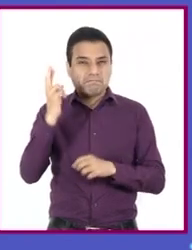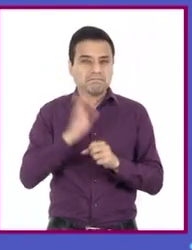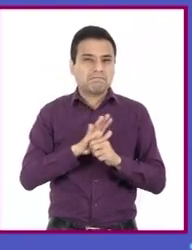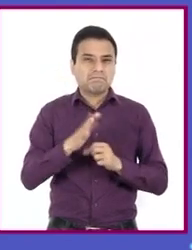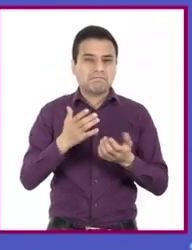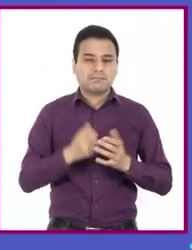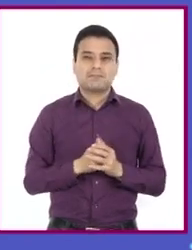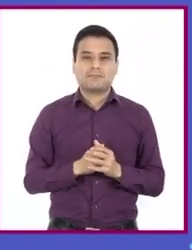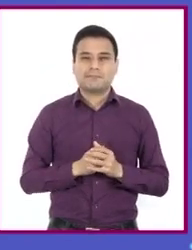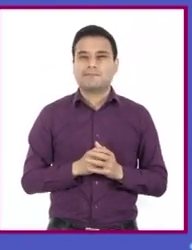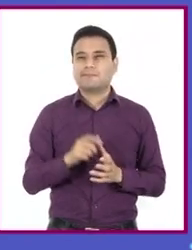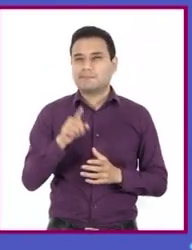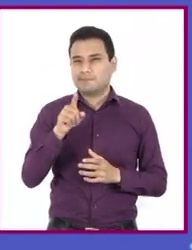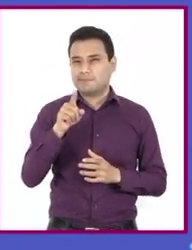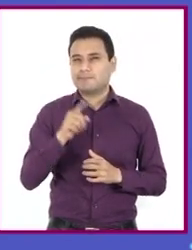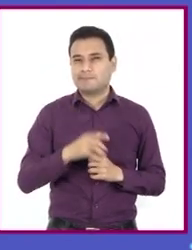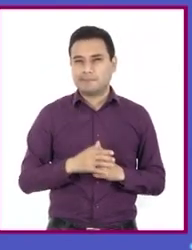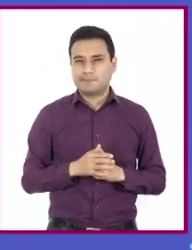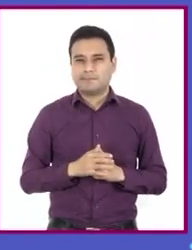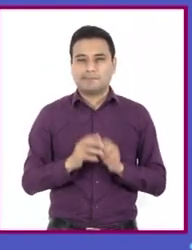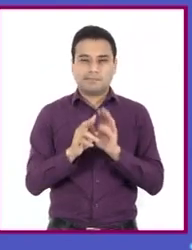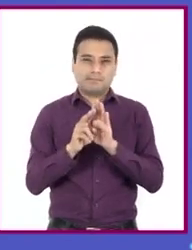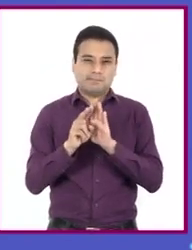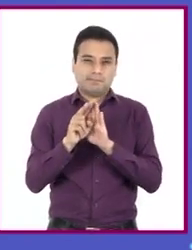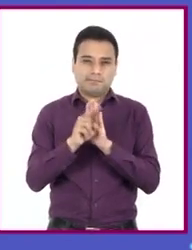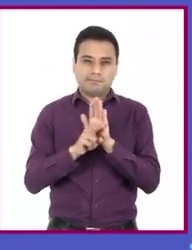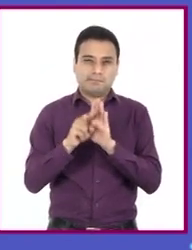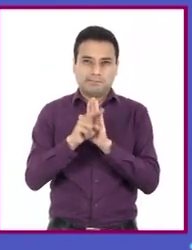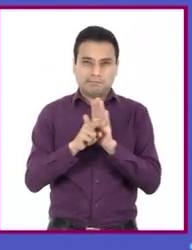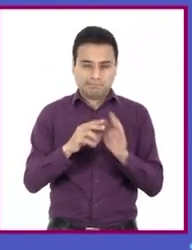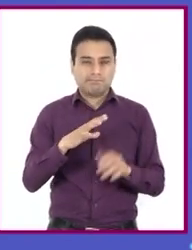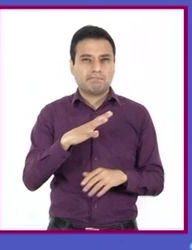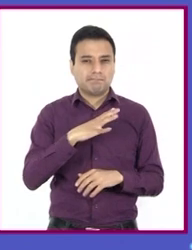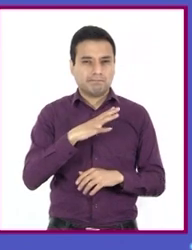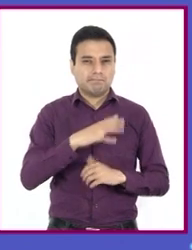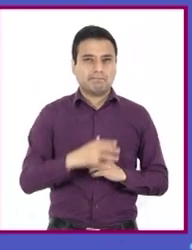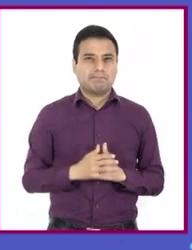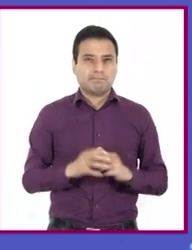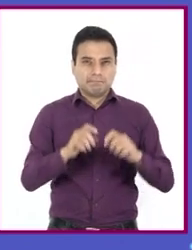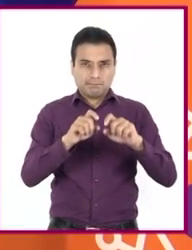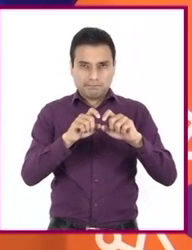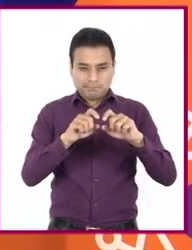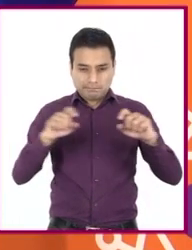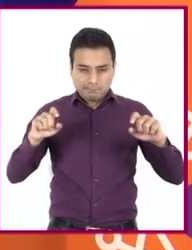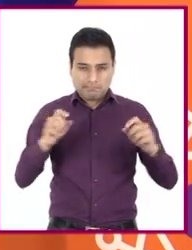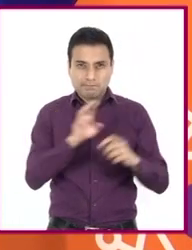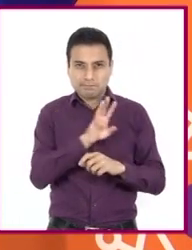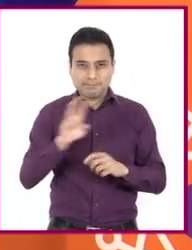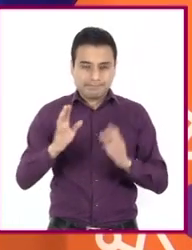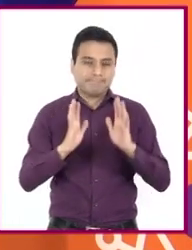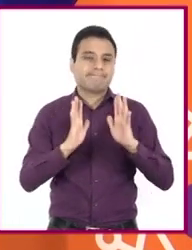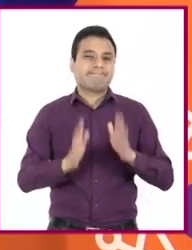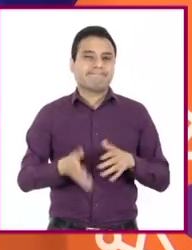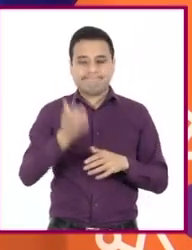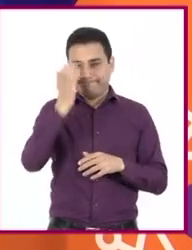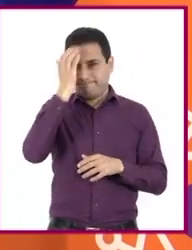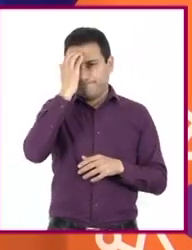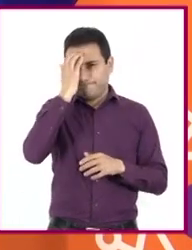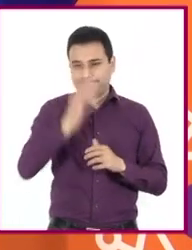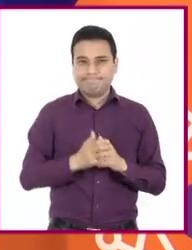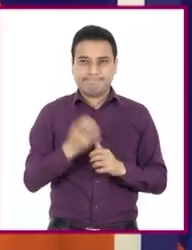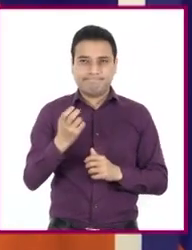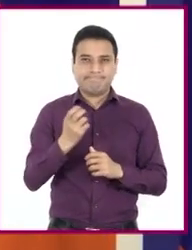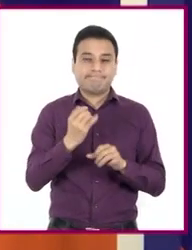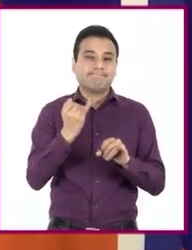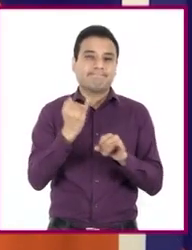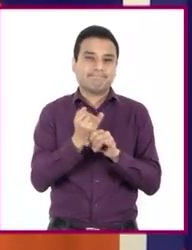Identifico la palabra video entre corchetes y veo una dirección electrónica, así que ya lo tengo. Se trata de un video